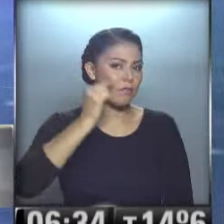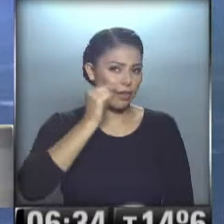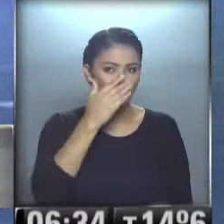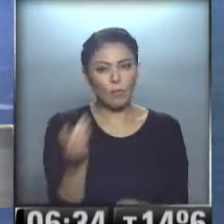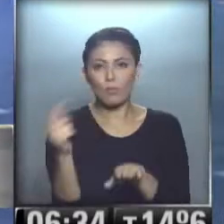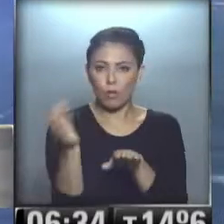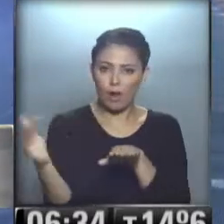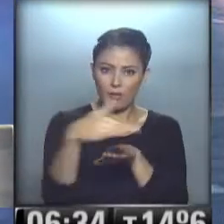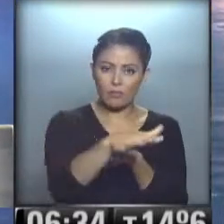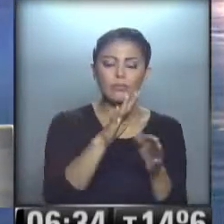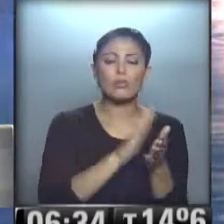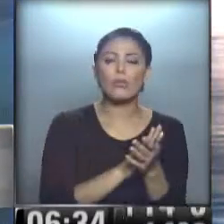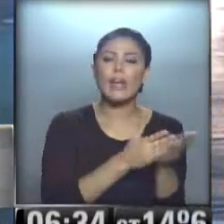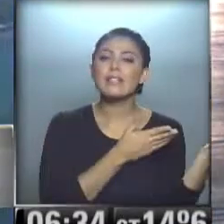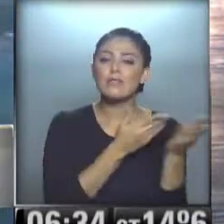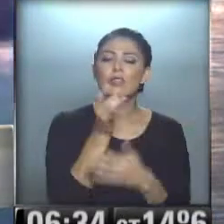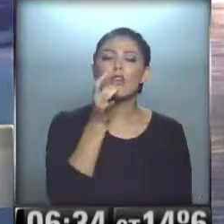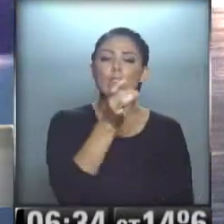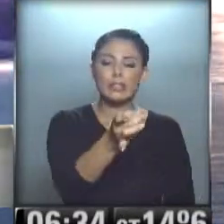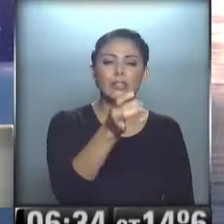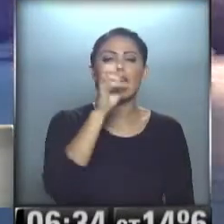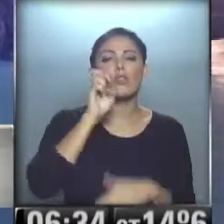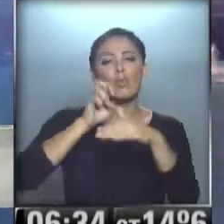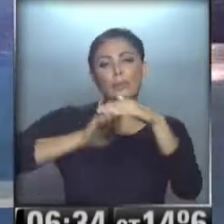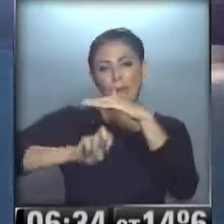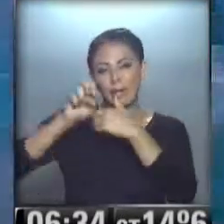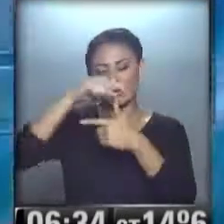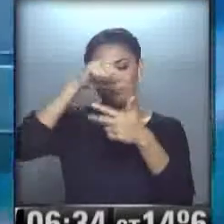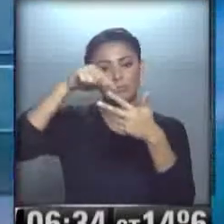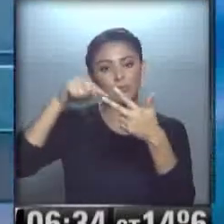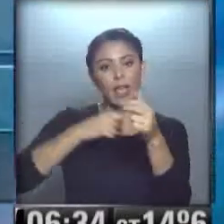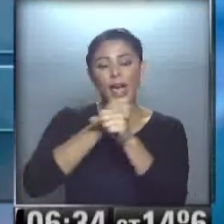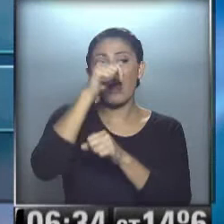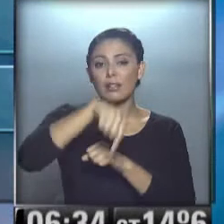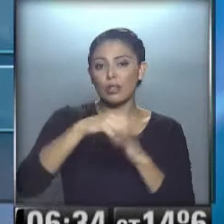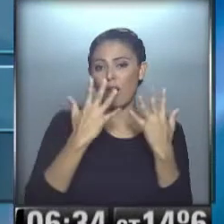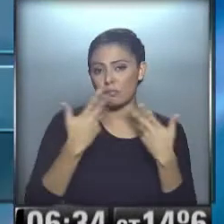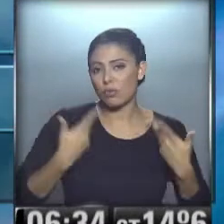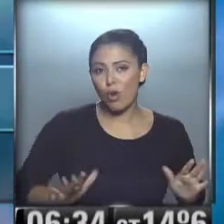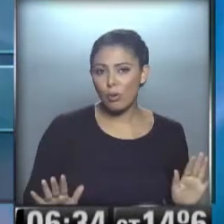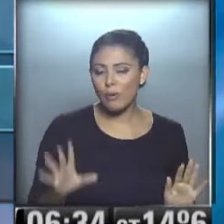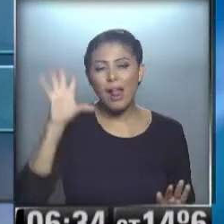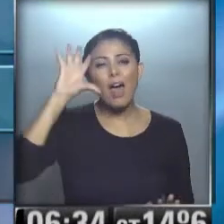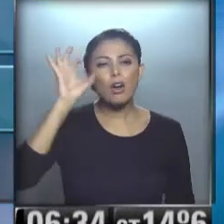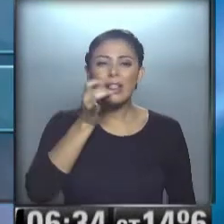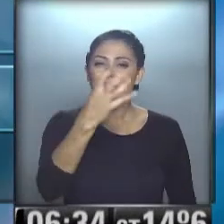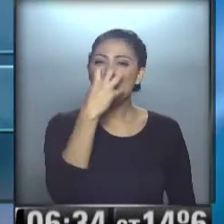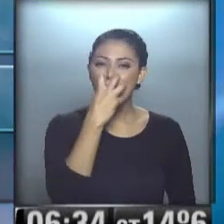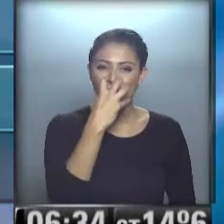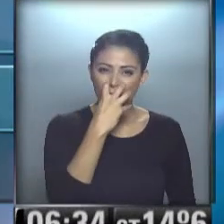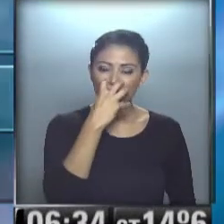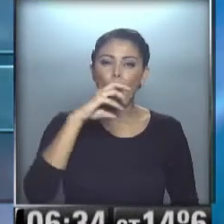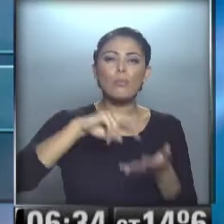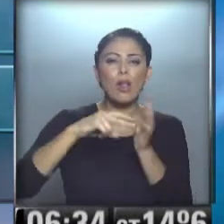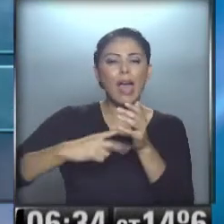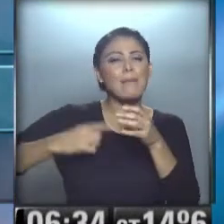servicios... ...al menos por ahora, trenes, subtes y premetro... ...están funcionando de acuerdo a sus cronogramas... ...recuerden que el ferrocarril Sarmiento... ...por un